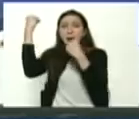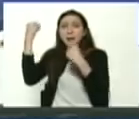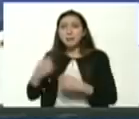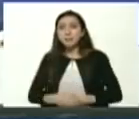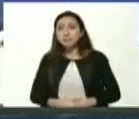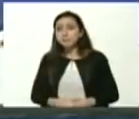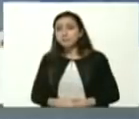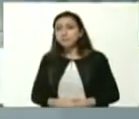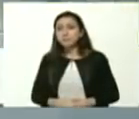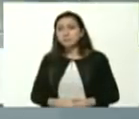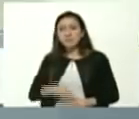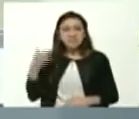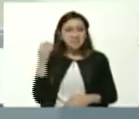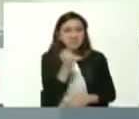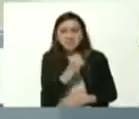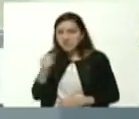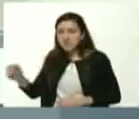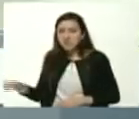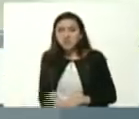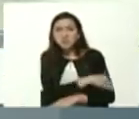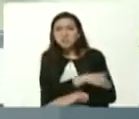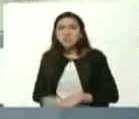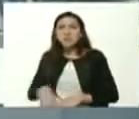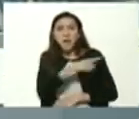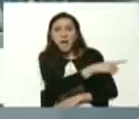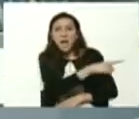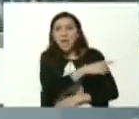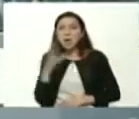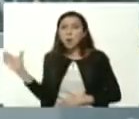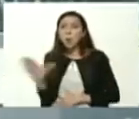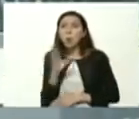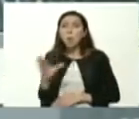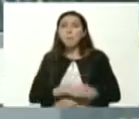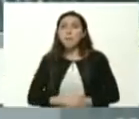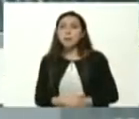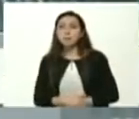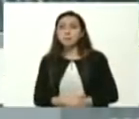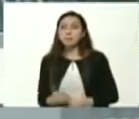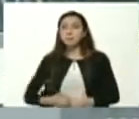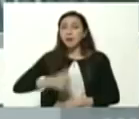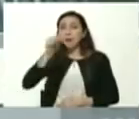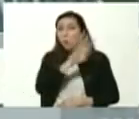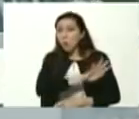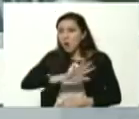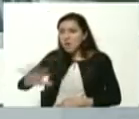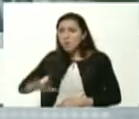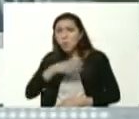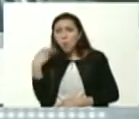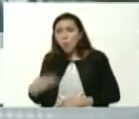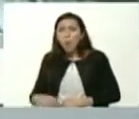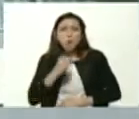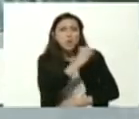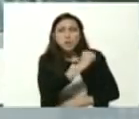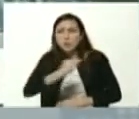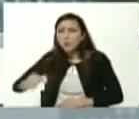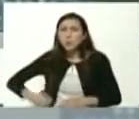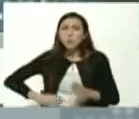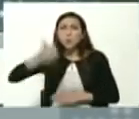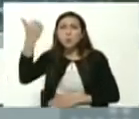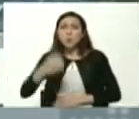siendo masacrada en Colombia más de 45 jóvenes han sido asesinados